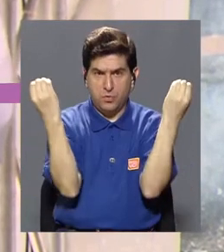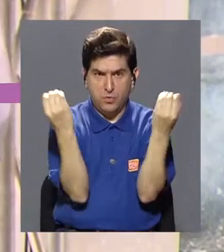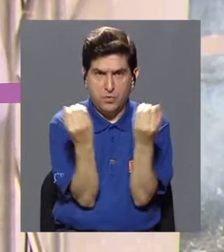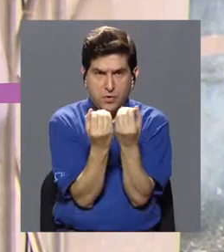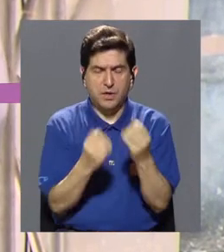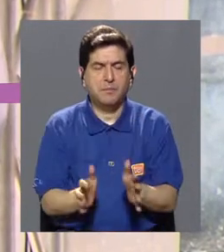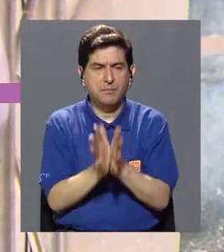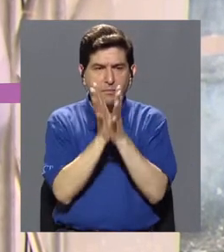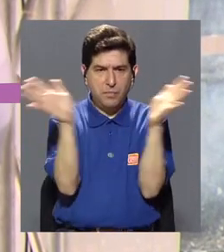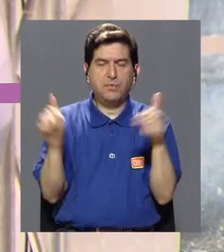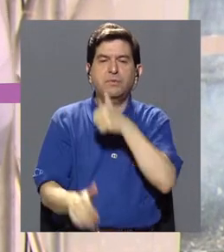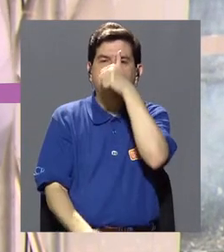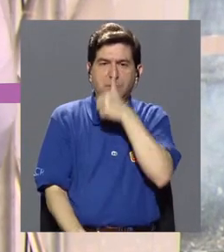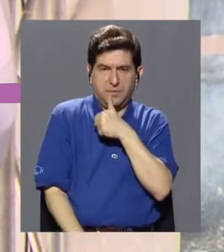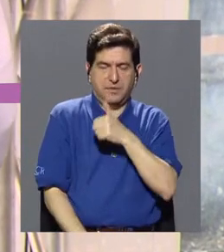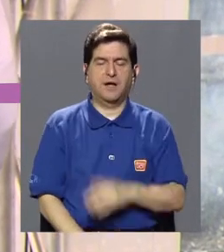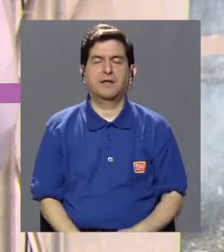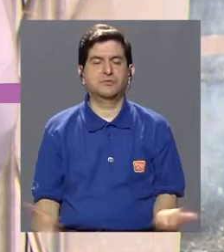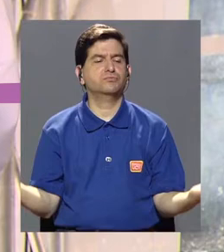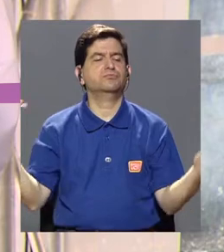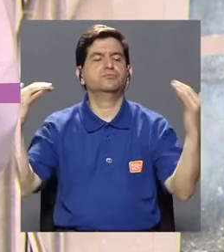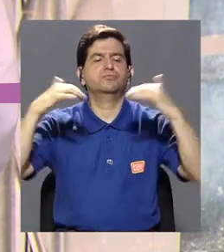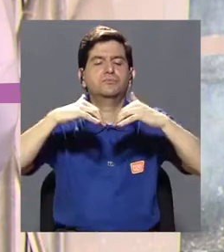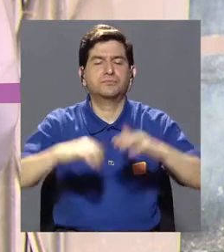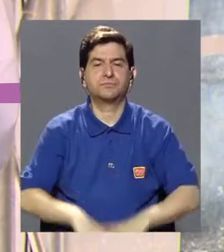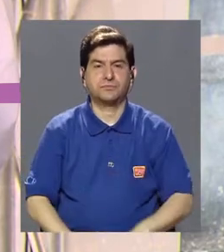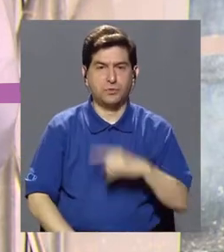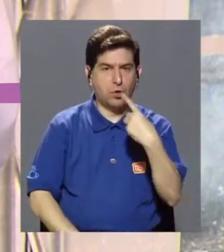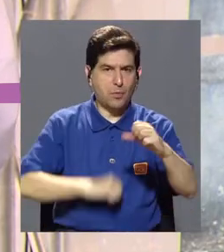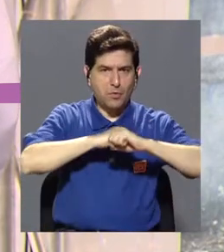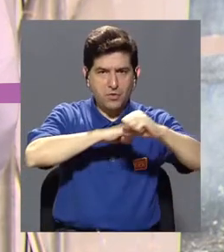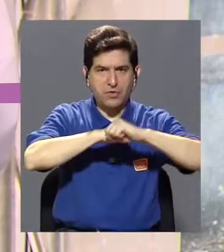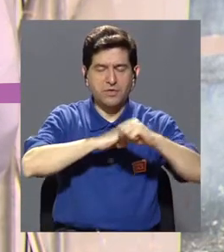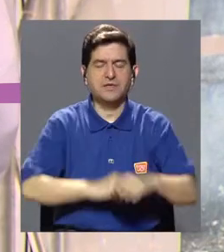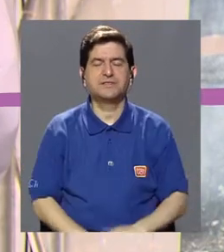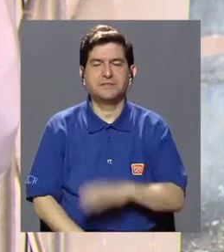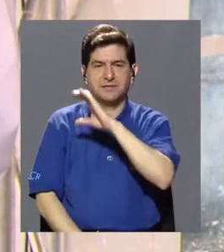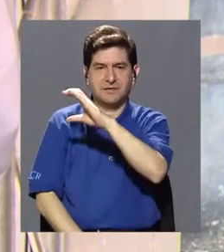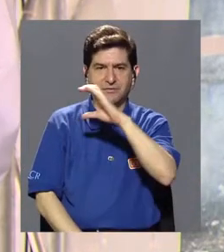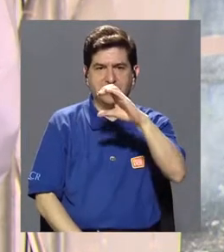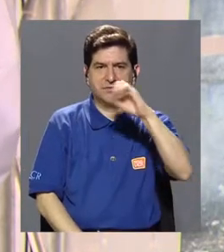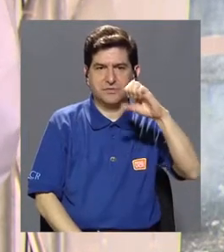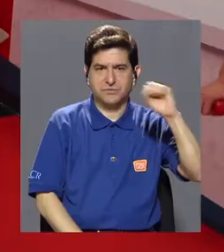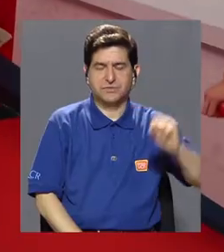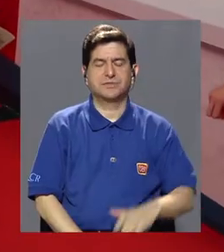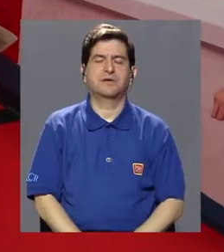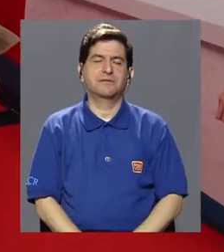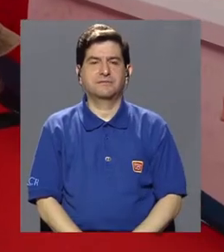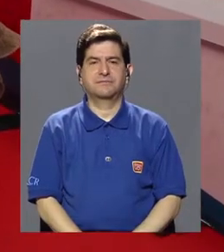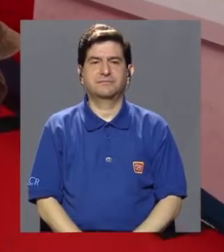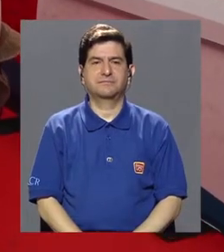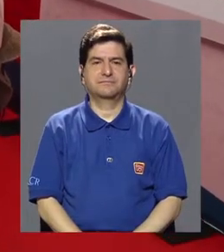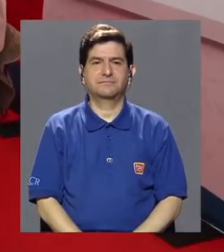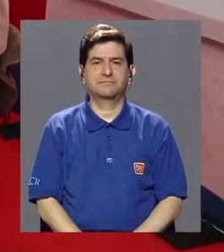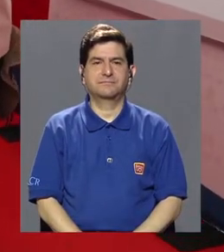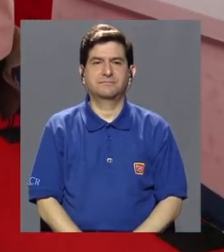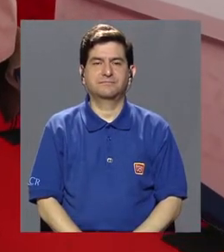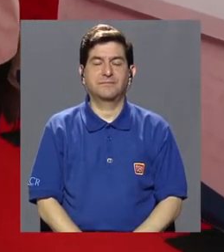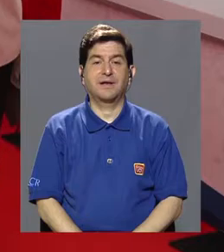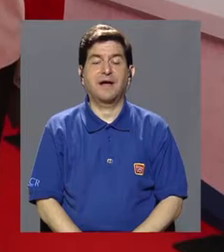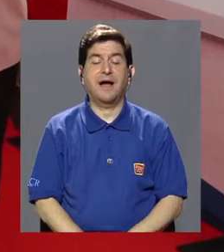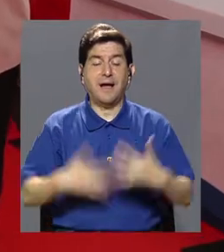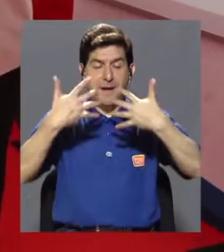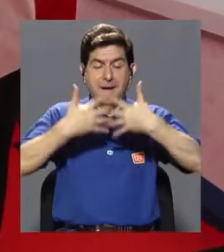tantas organizaciones públicas y privadas, como dice la campaña de la Caja Costarricense de Seguro Social,